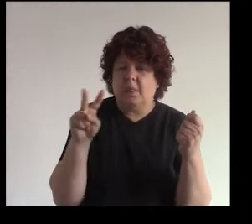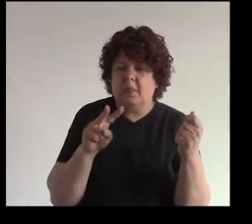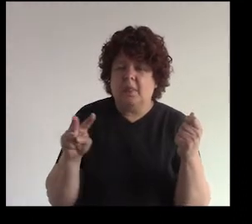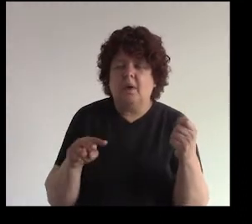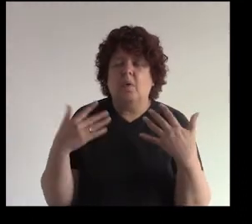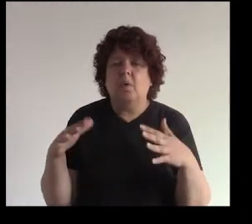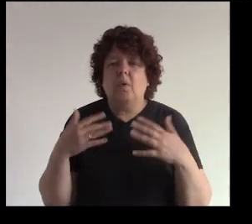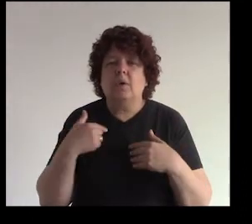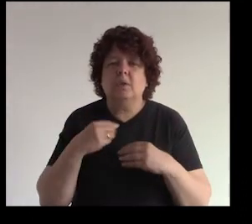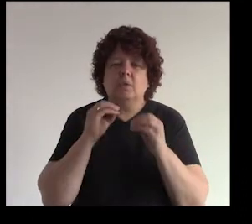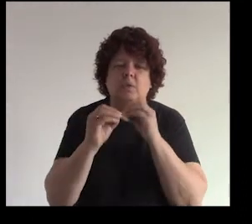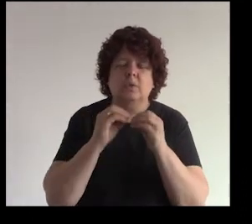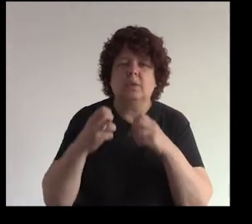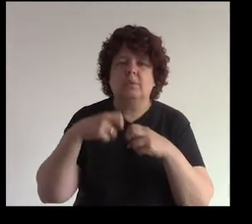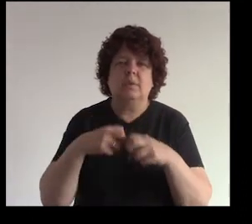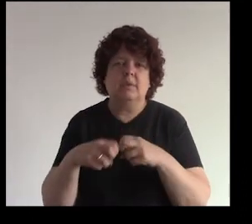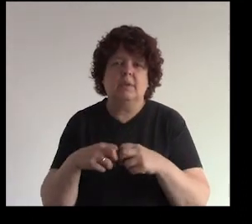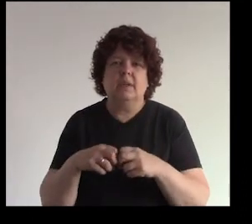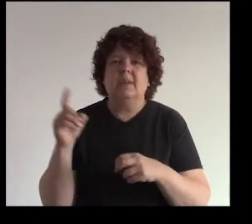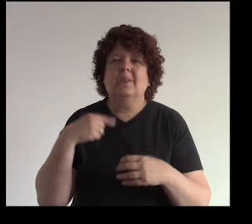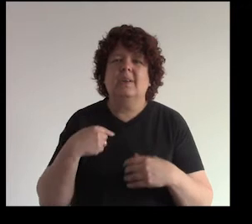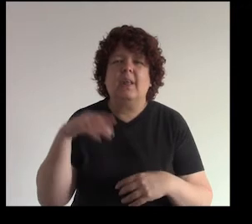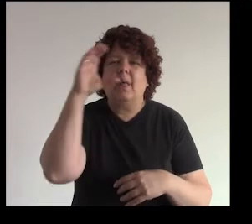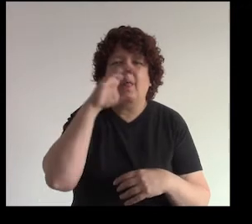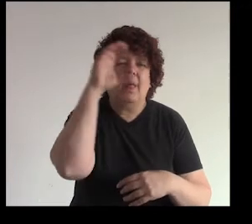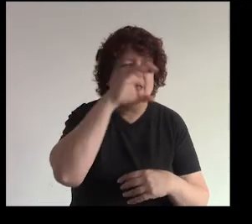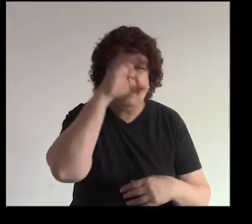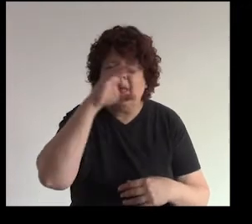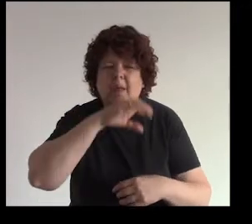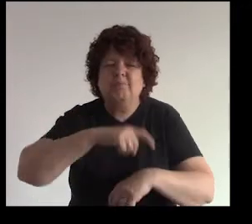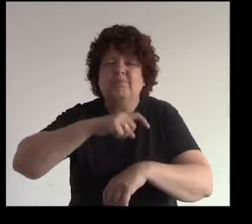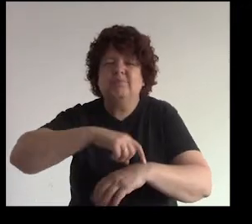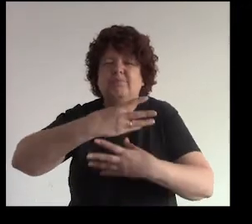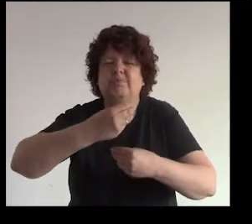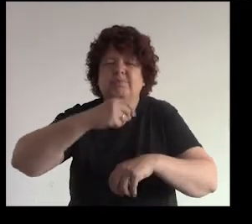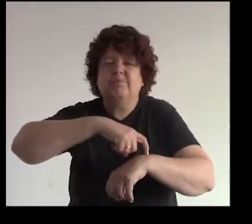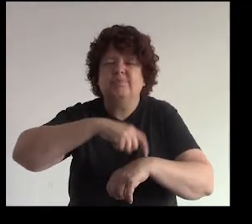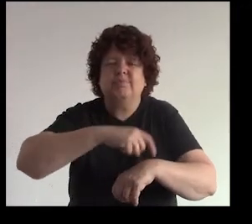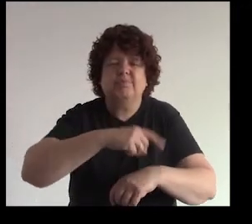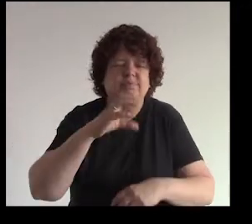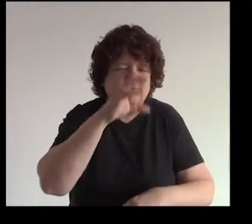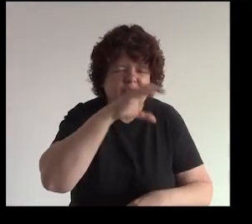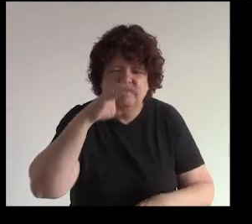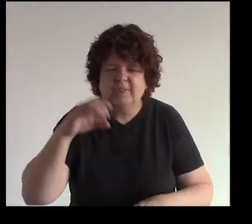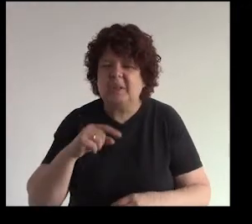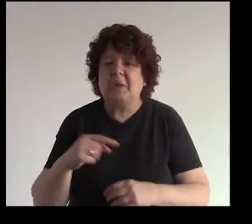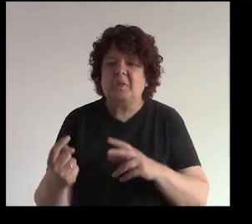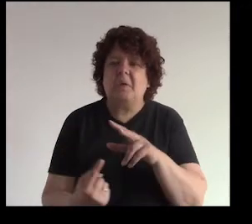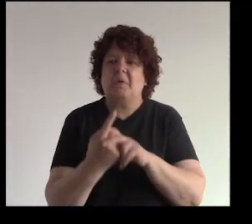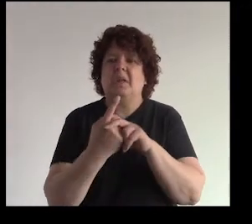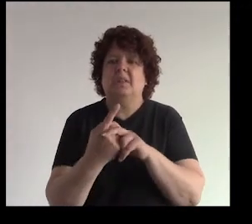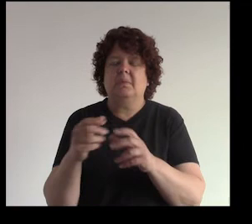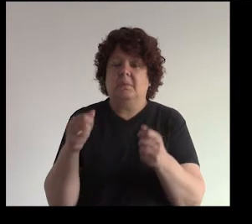abiertamente me están resumiendo un problema porque ya no tengo que estar perdiendo tiempo en buscar si no lo tengo muy